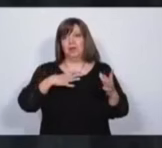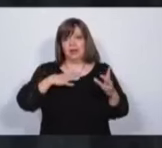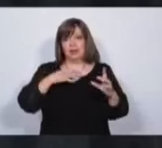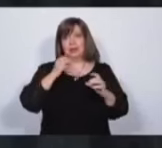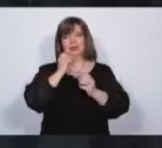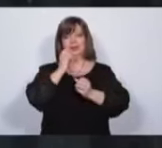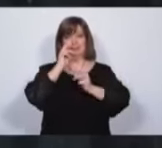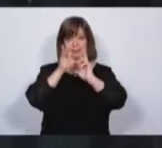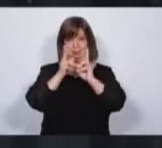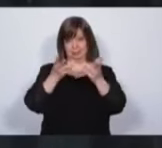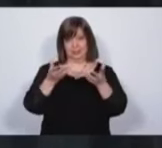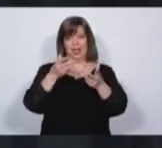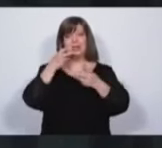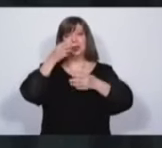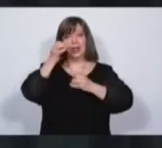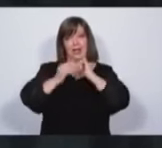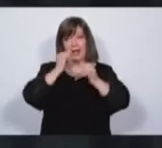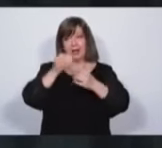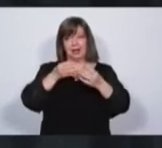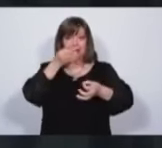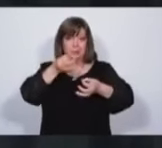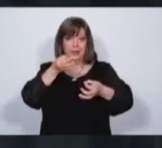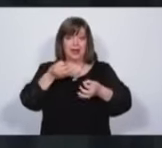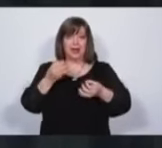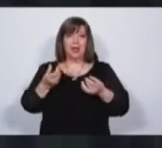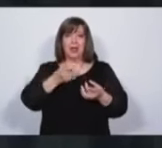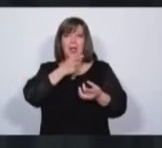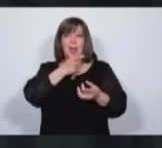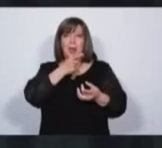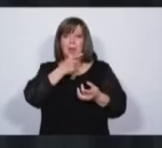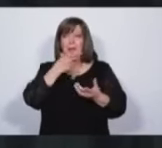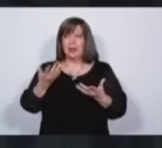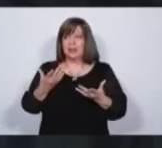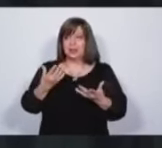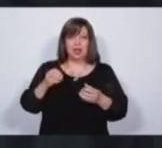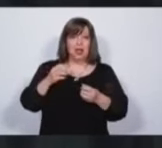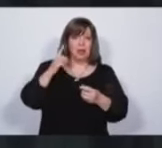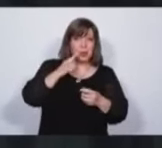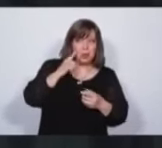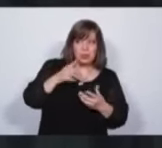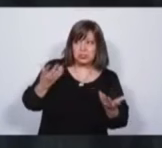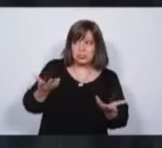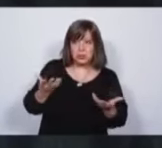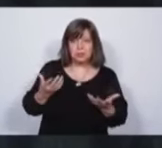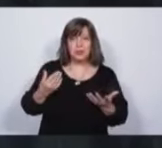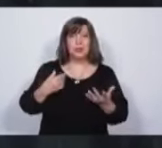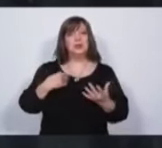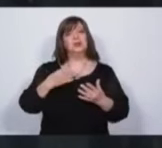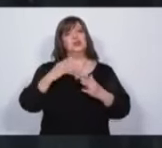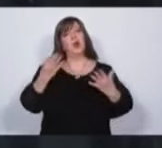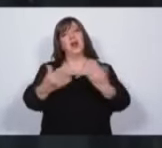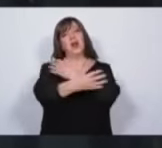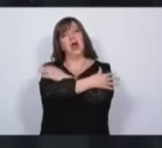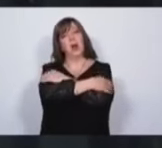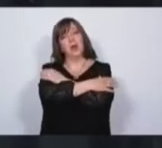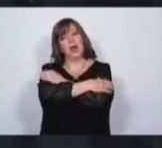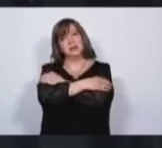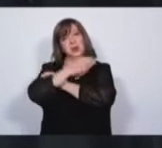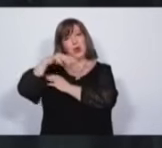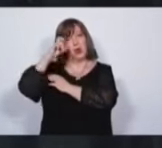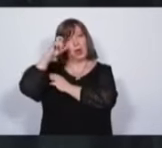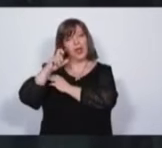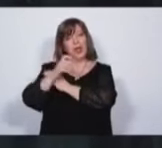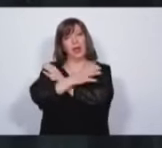intervenciones. La miseria política y la cobardía tiene patas cortas pero yo quiero enviarte un abrazo muy grande, Noe.